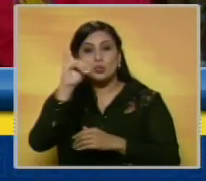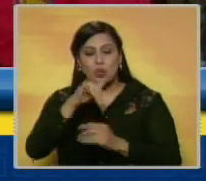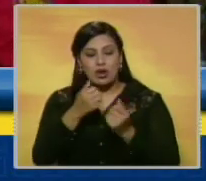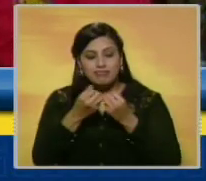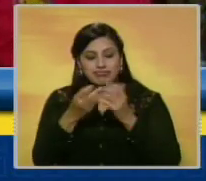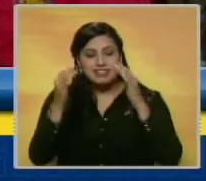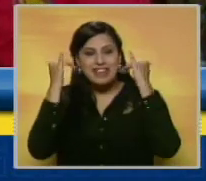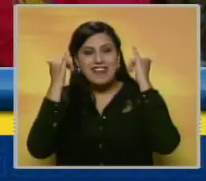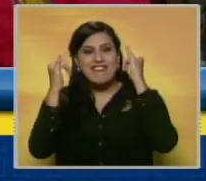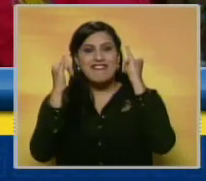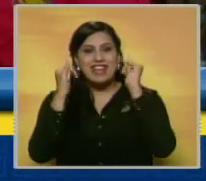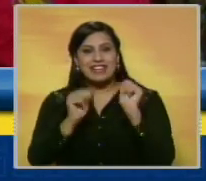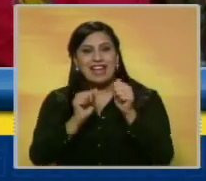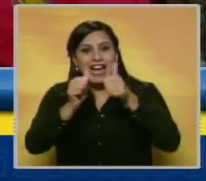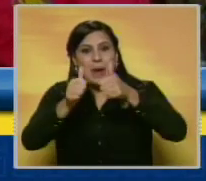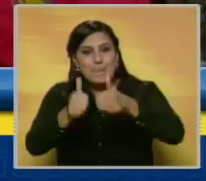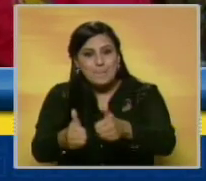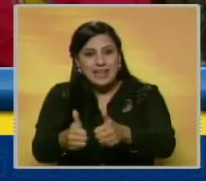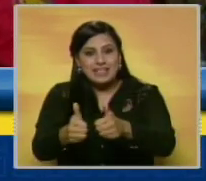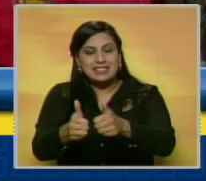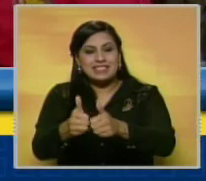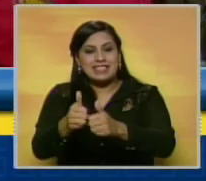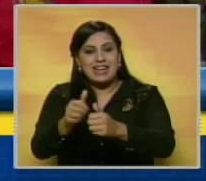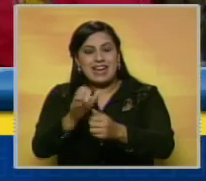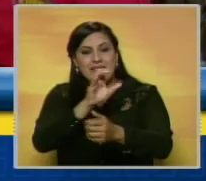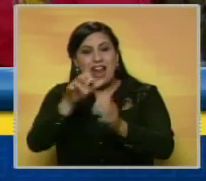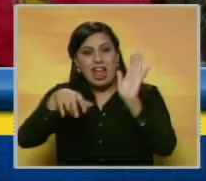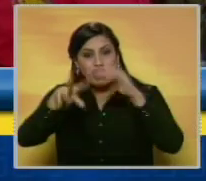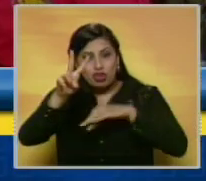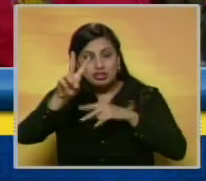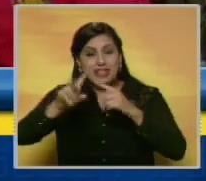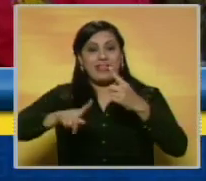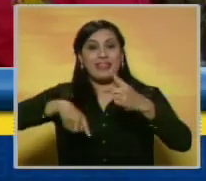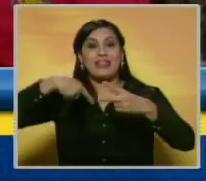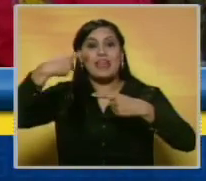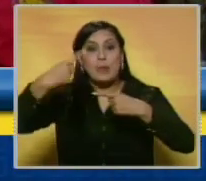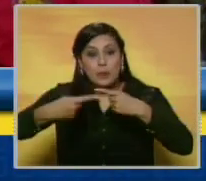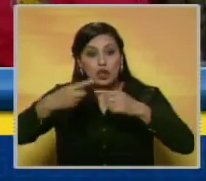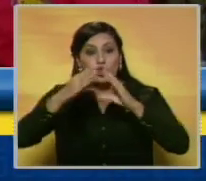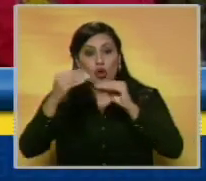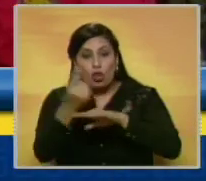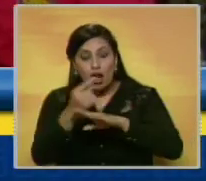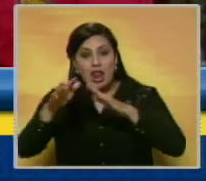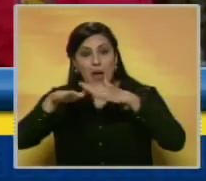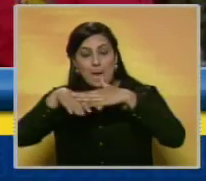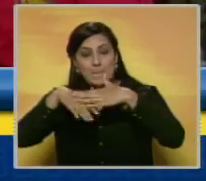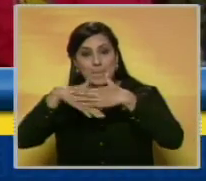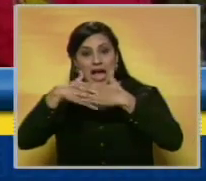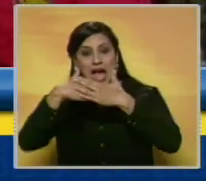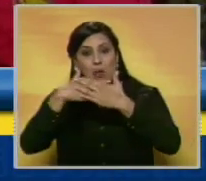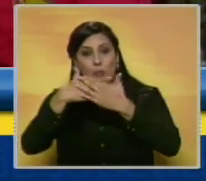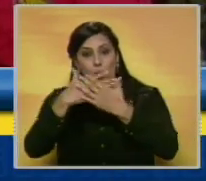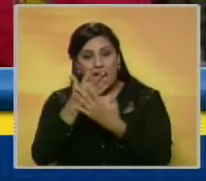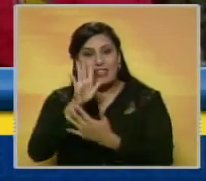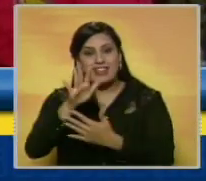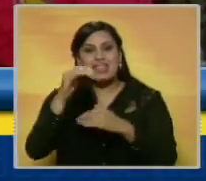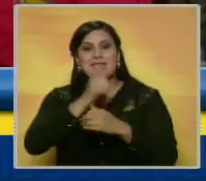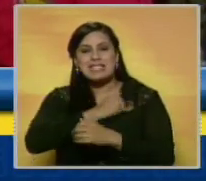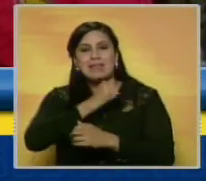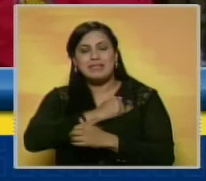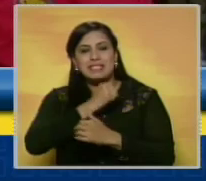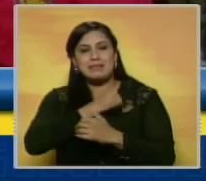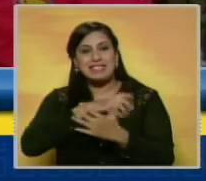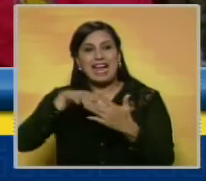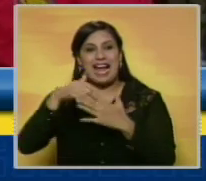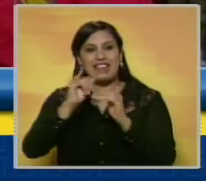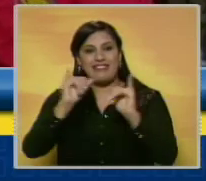esta fiesta con esa Eucaristía de las 12. Y luego todas las horas de la madrugada habrá Eucaristía